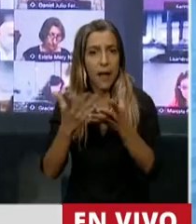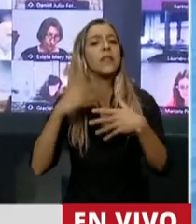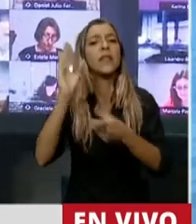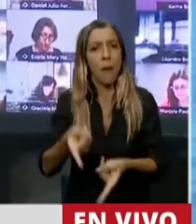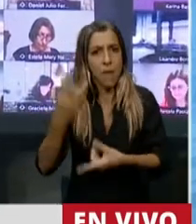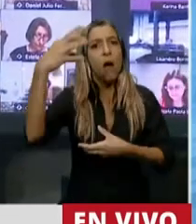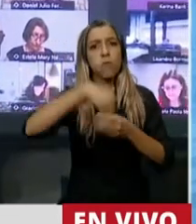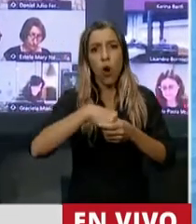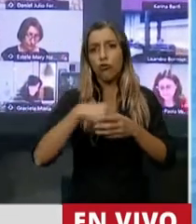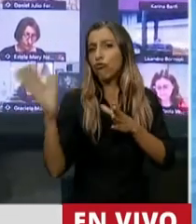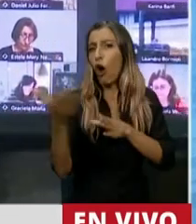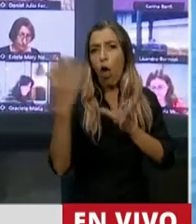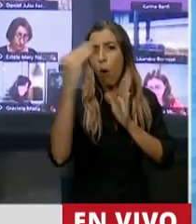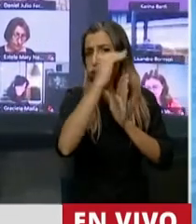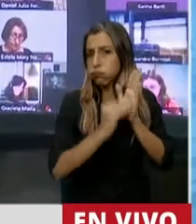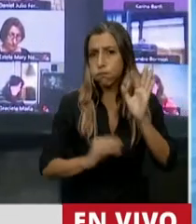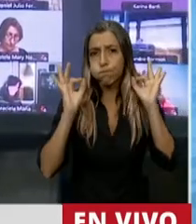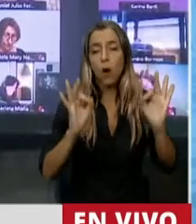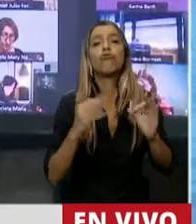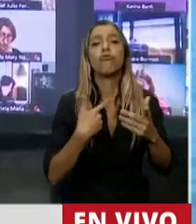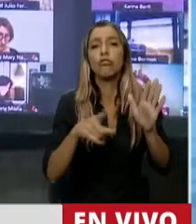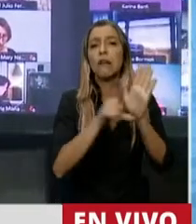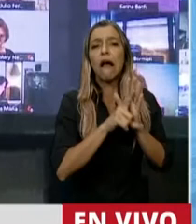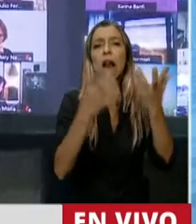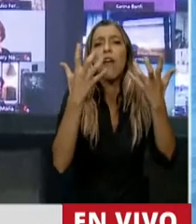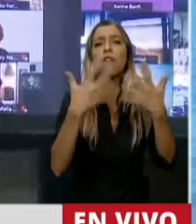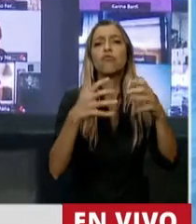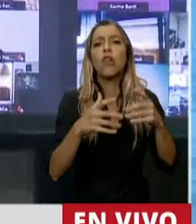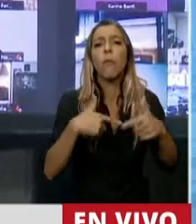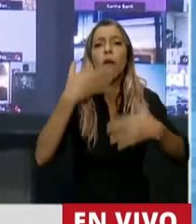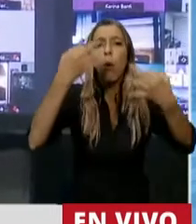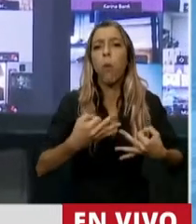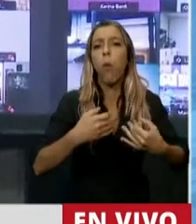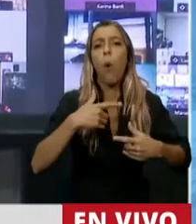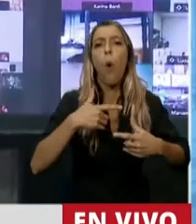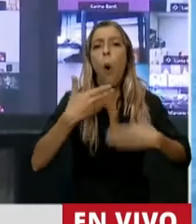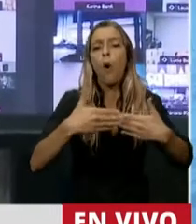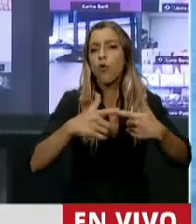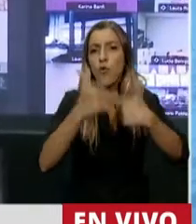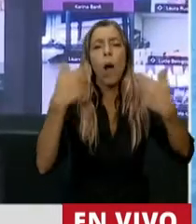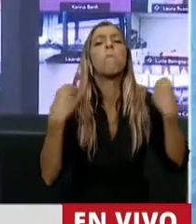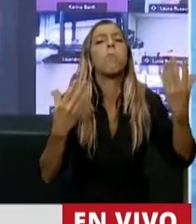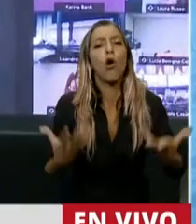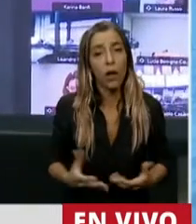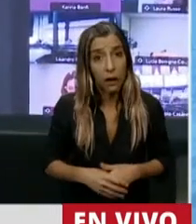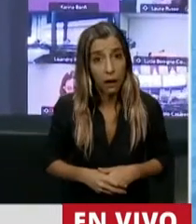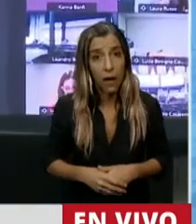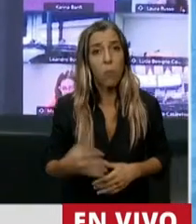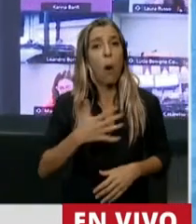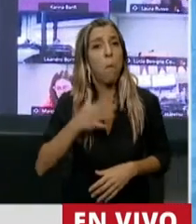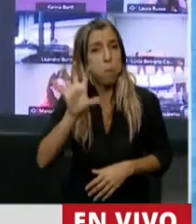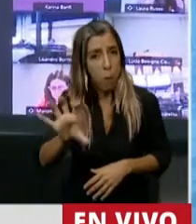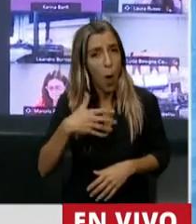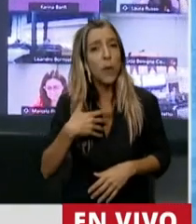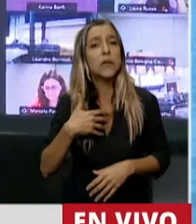qué no funciona esa ley. En mi provincia tuvimos incendios también. ¿Sabe quiénes apagaron los incendios? Los aviones del campo, los que